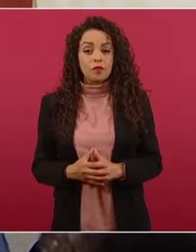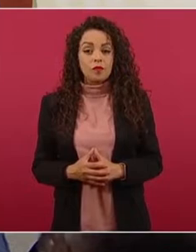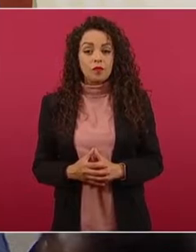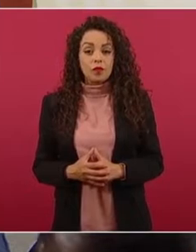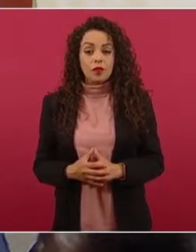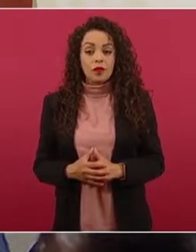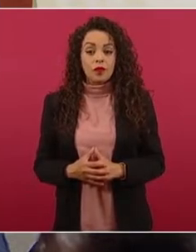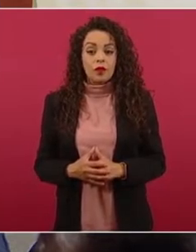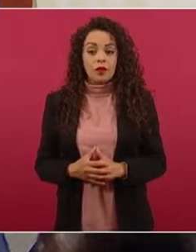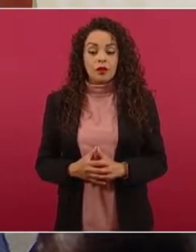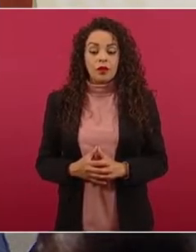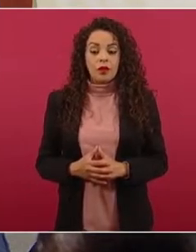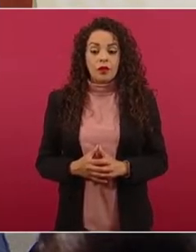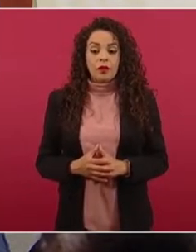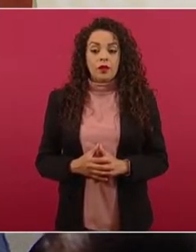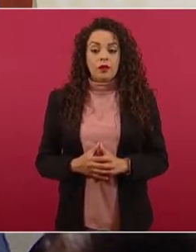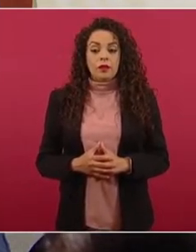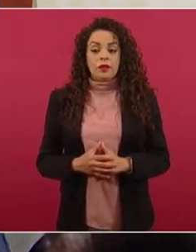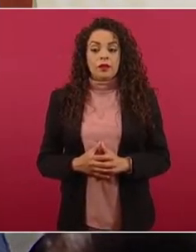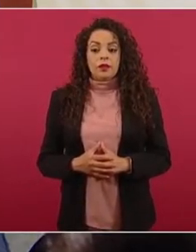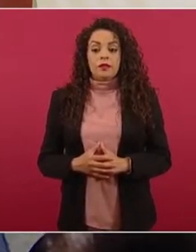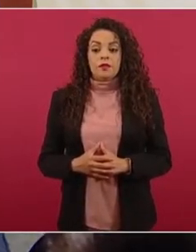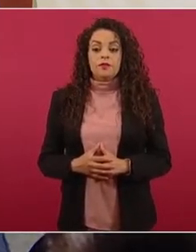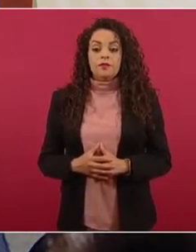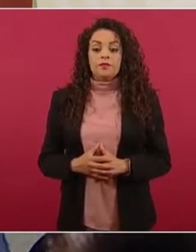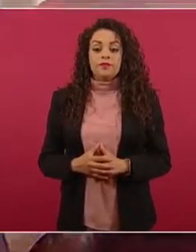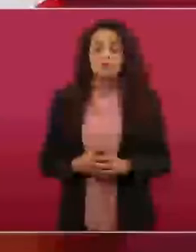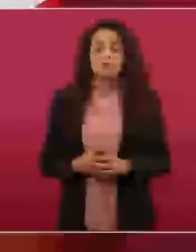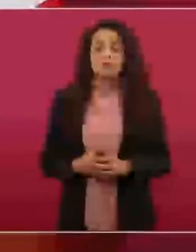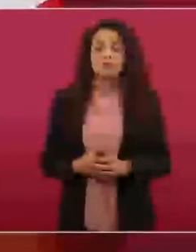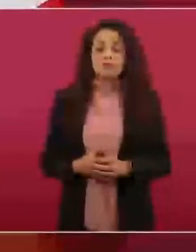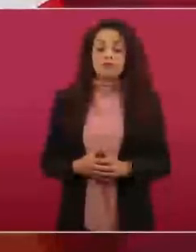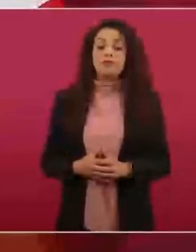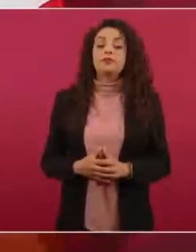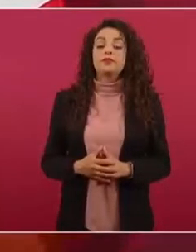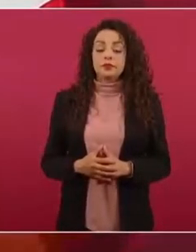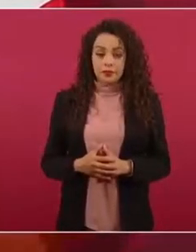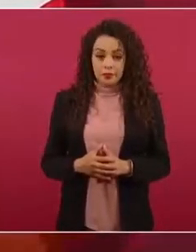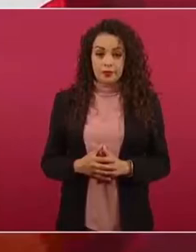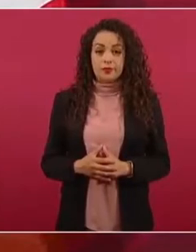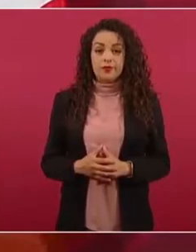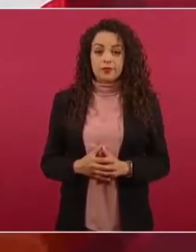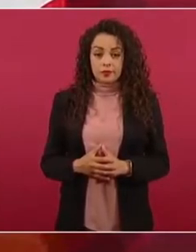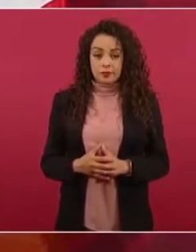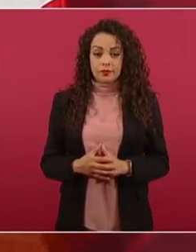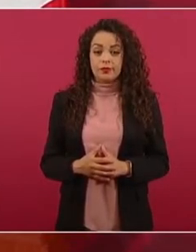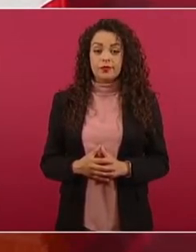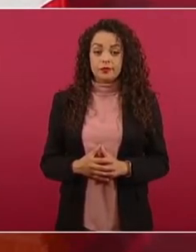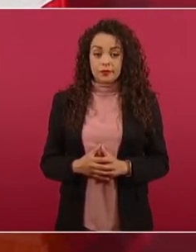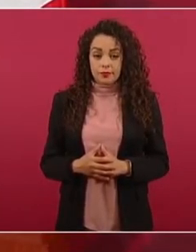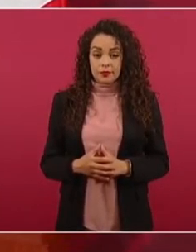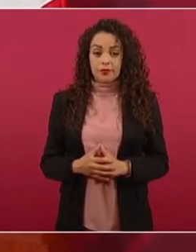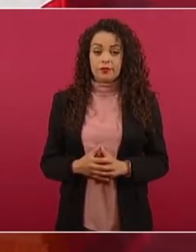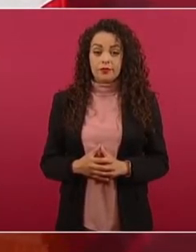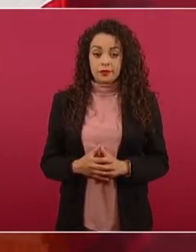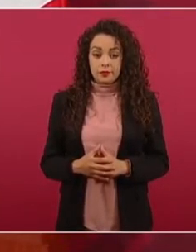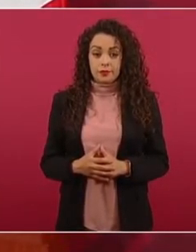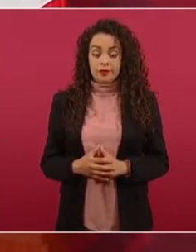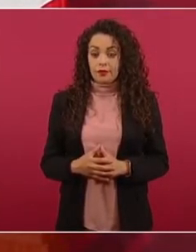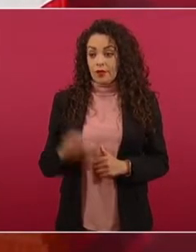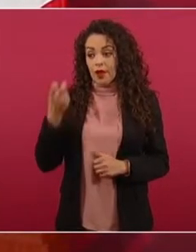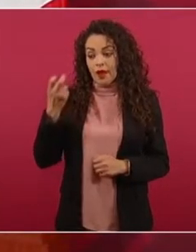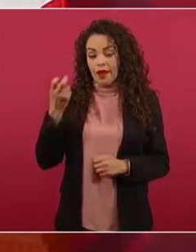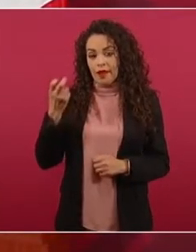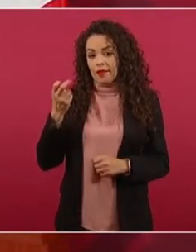Esto se tuvo que detener y ya no se va a permitir